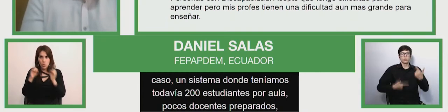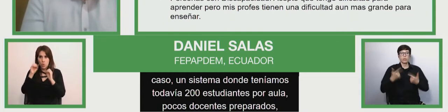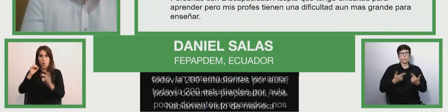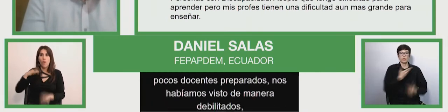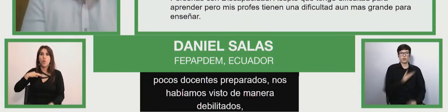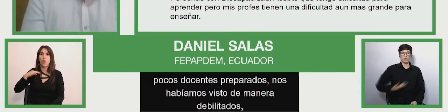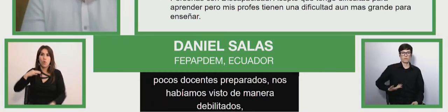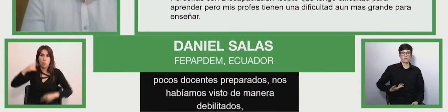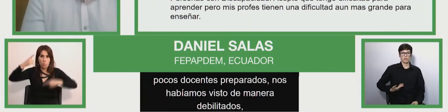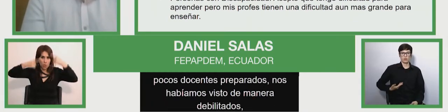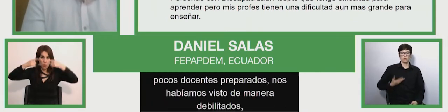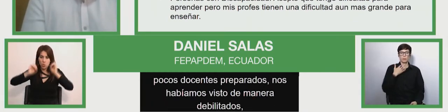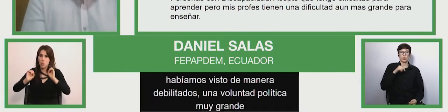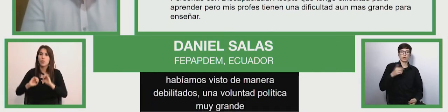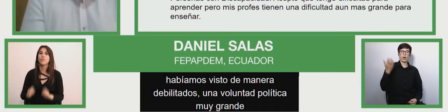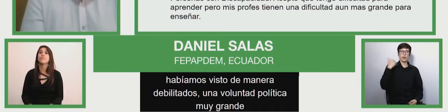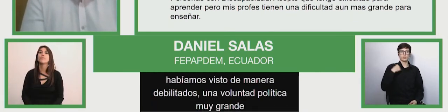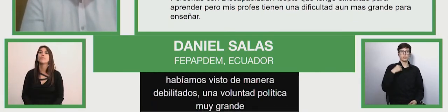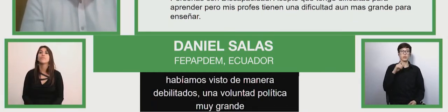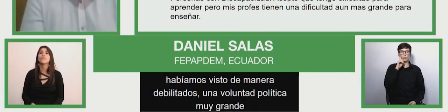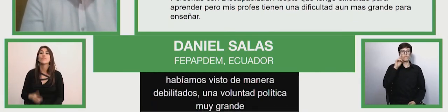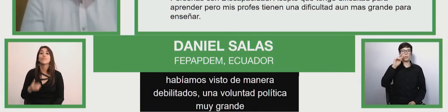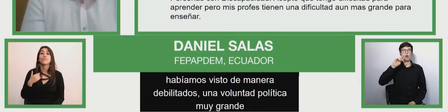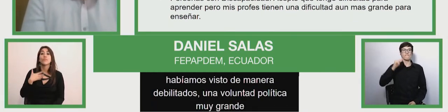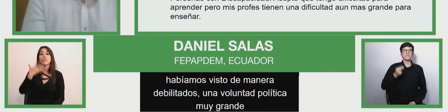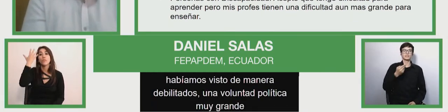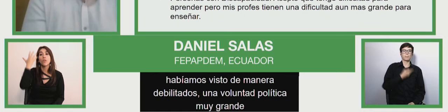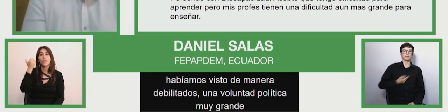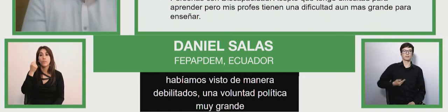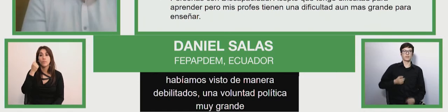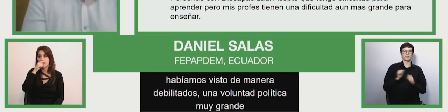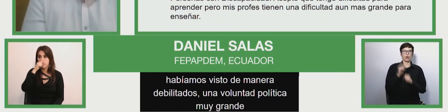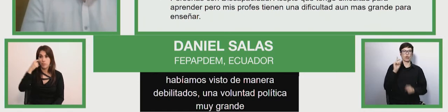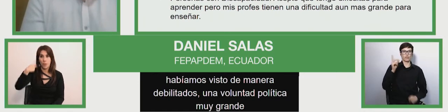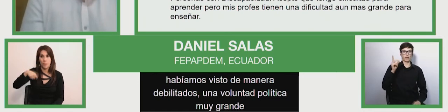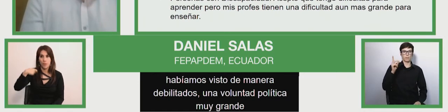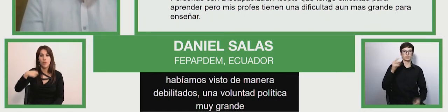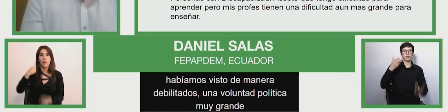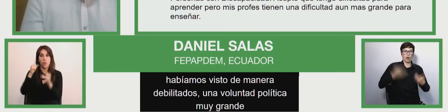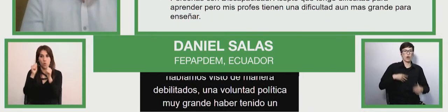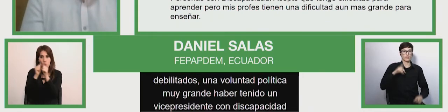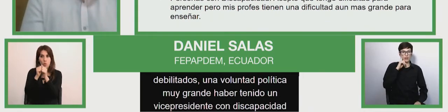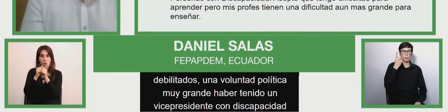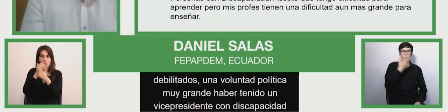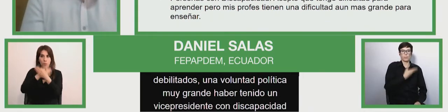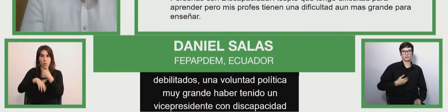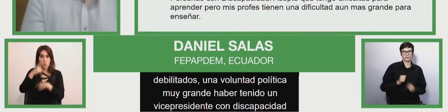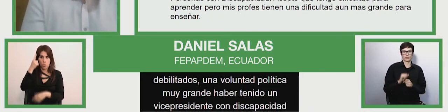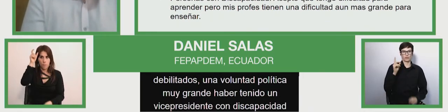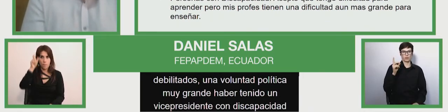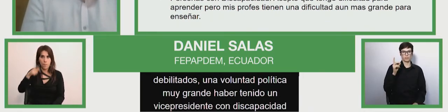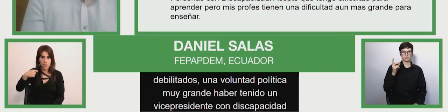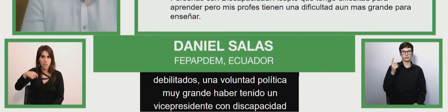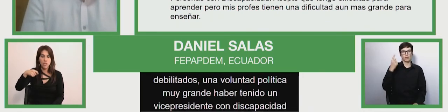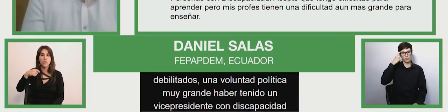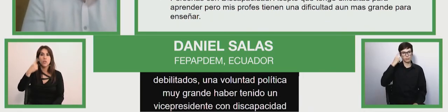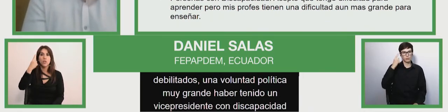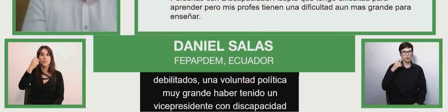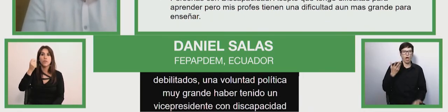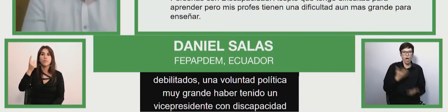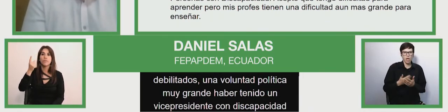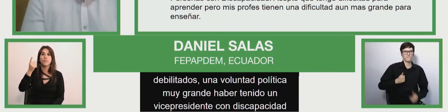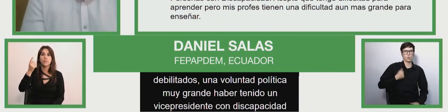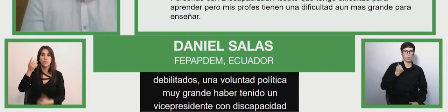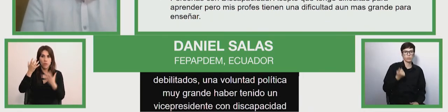vicepresidente con discapacidad y luego ahora un presidente con discapacidad. Había mucha voluntad, pero no habían recursos, no había un proceso